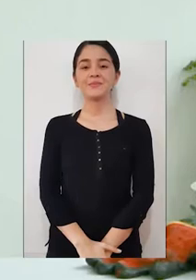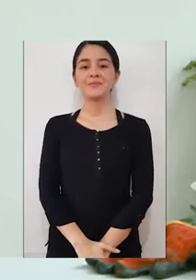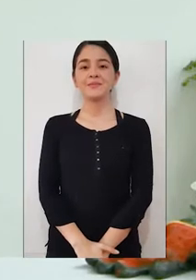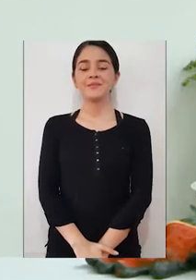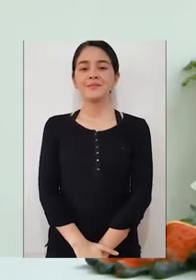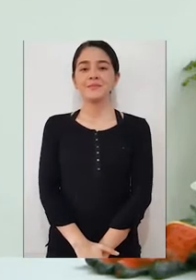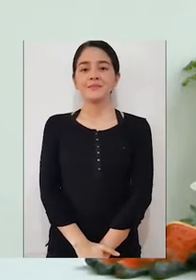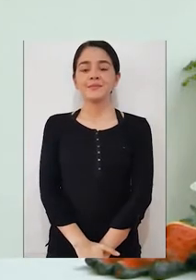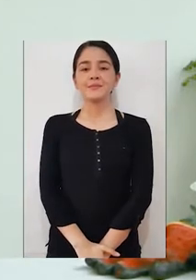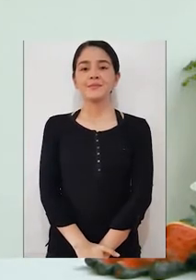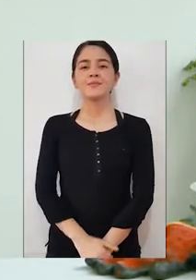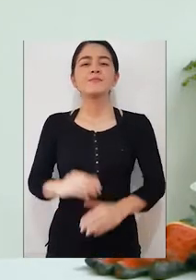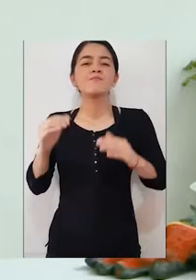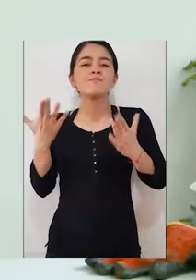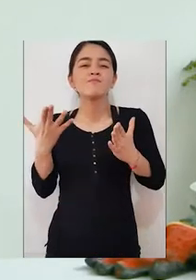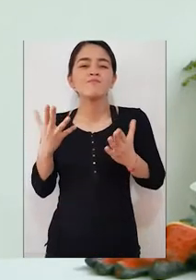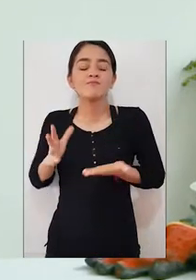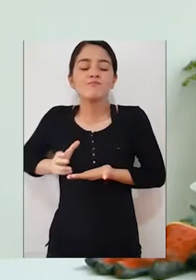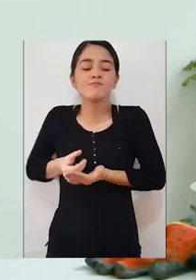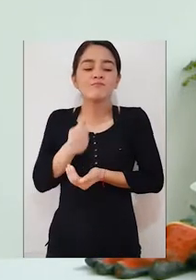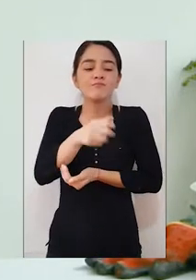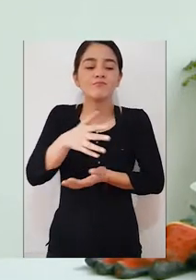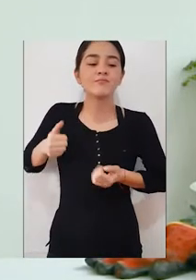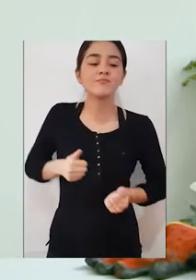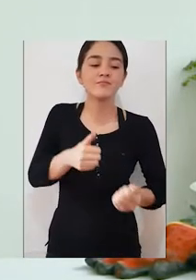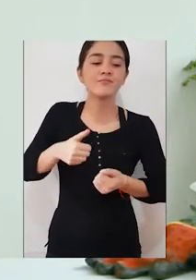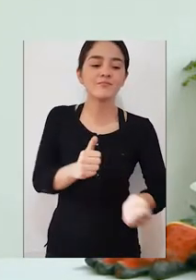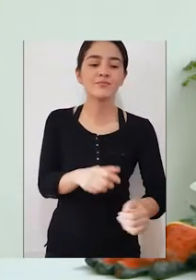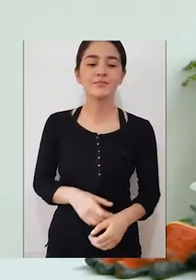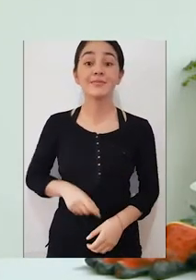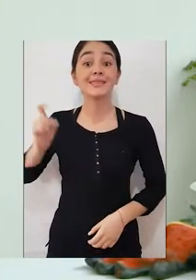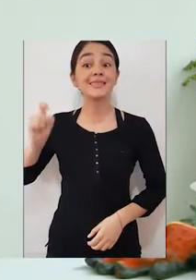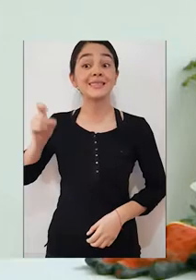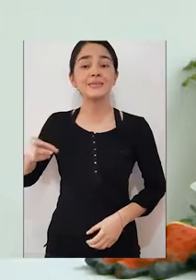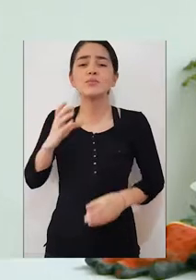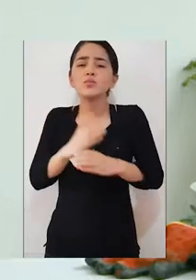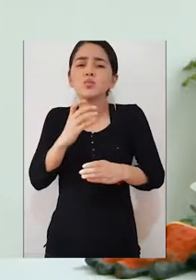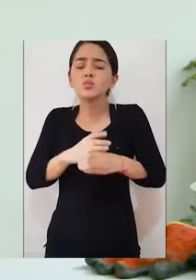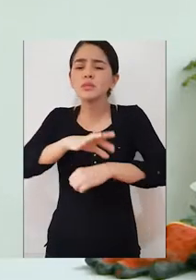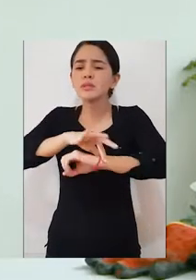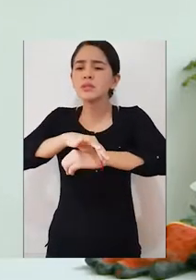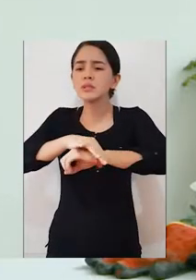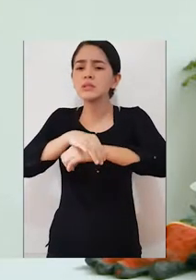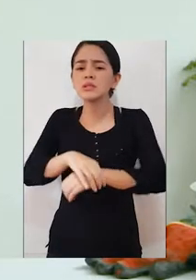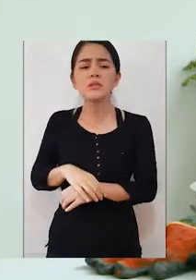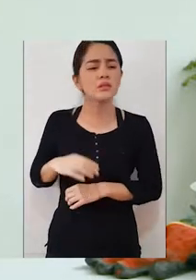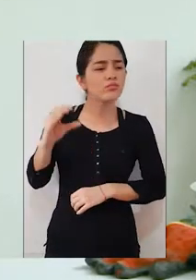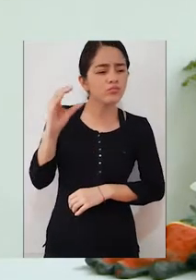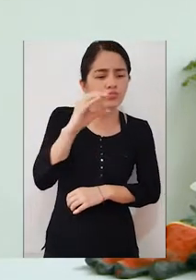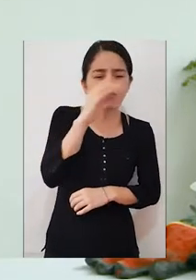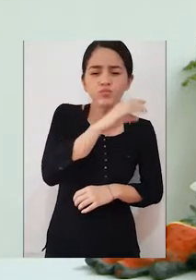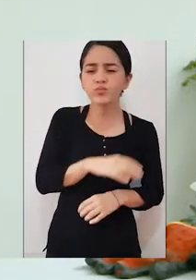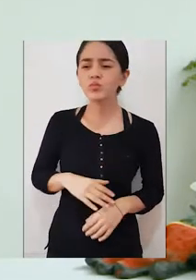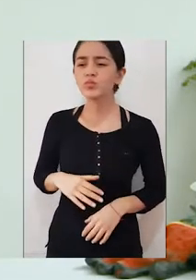para poder sembrar, nosotros necesitamos adecuar la tierra que vamos a utilizar para que ésta contenga los nutrientes que nuestras